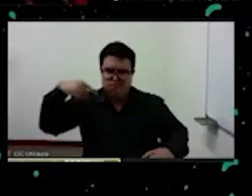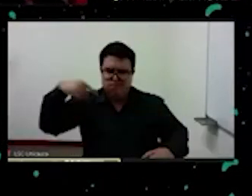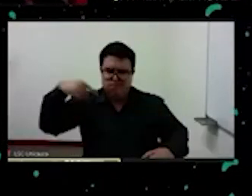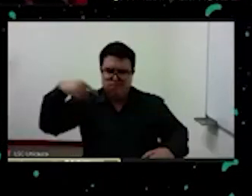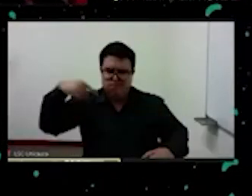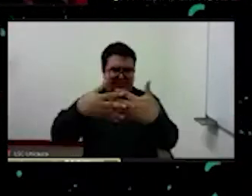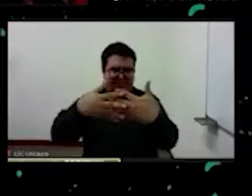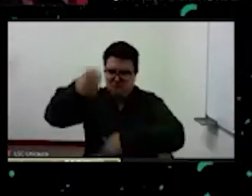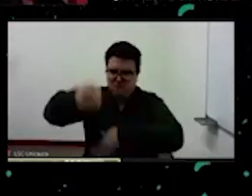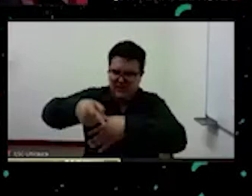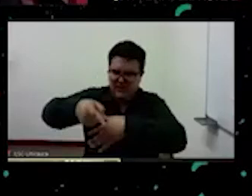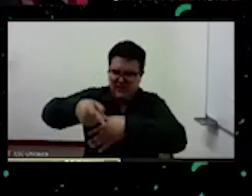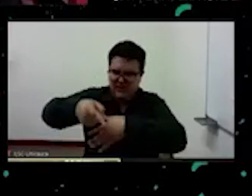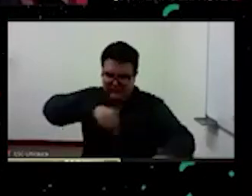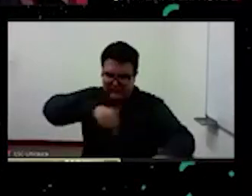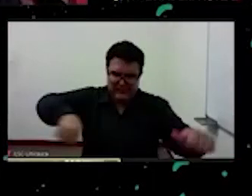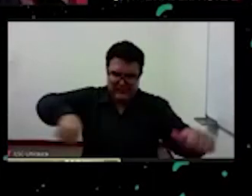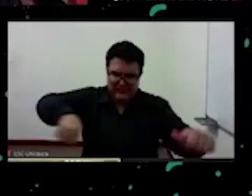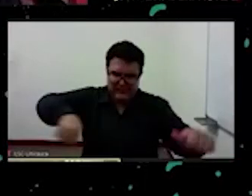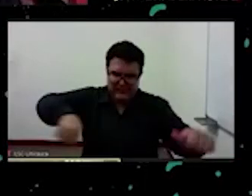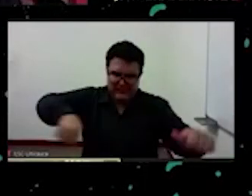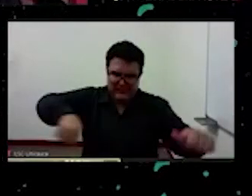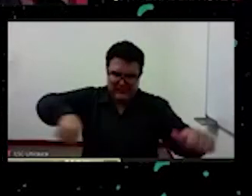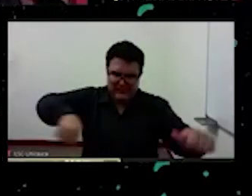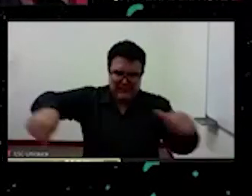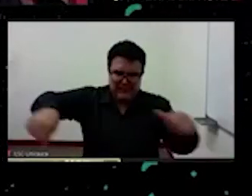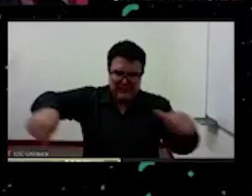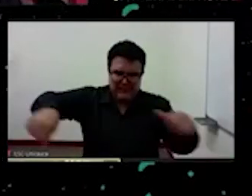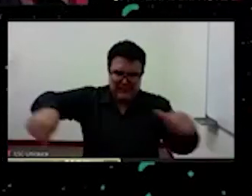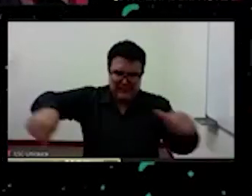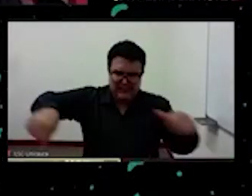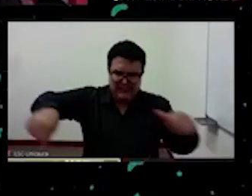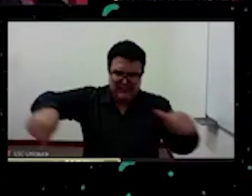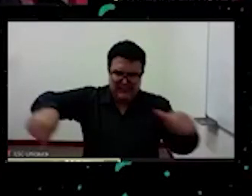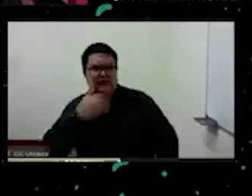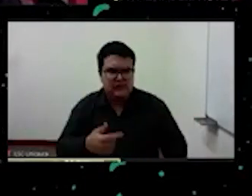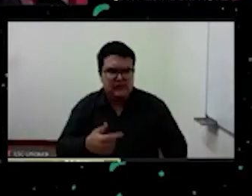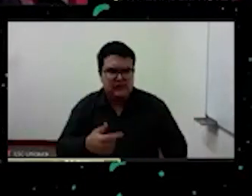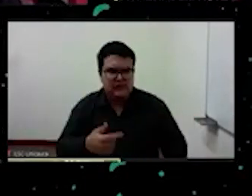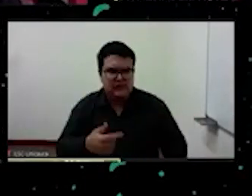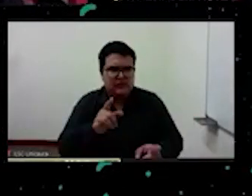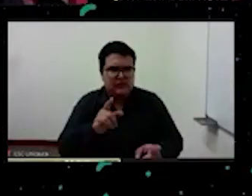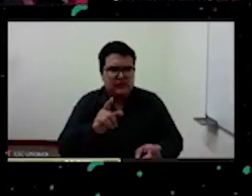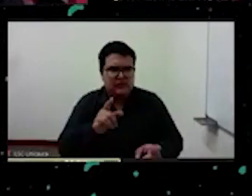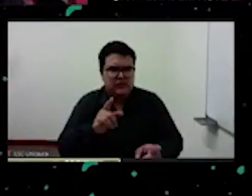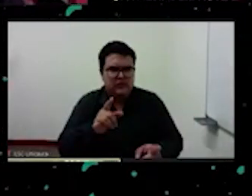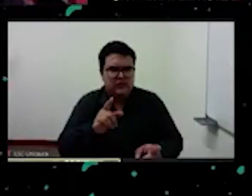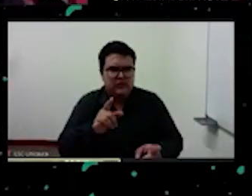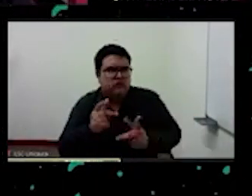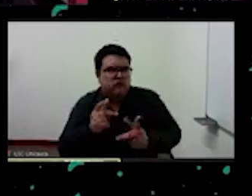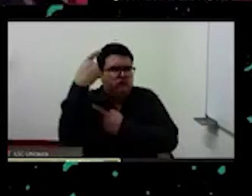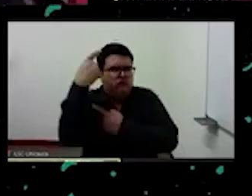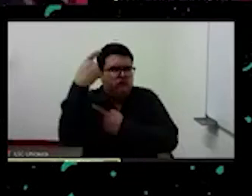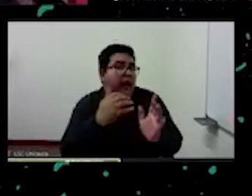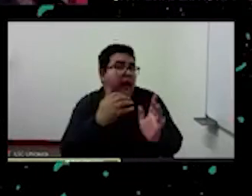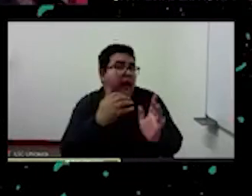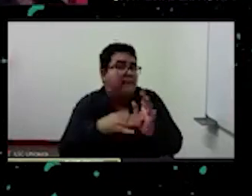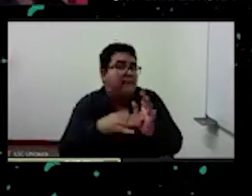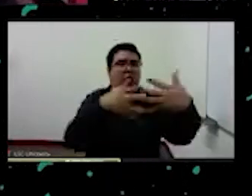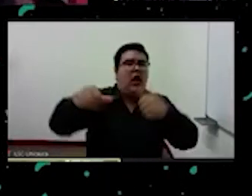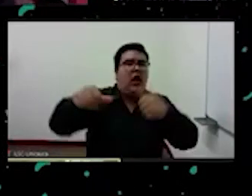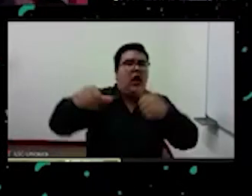ejemplo al de China que podría pasar con el desarrollo de la humanidad al haber un cambio de eje político